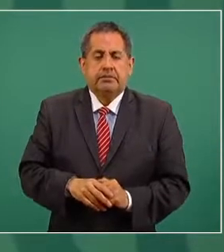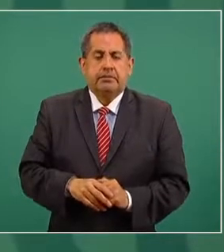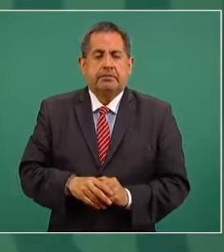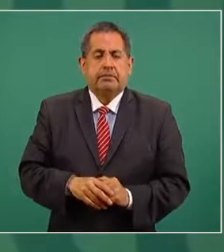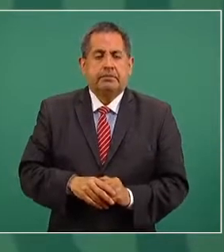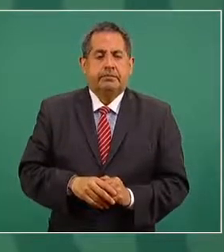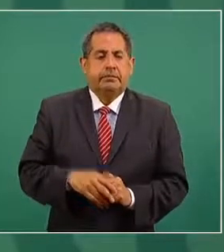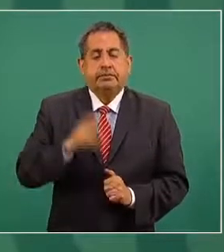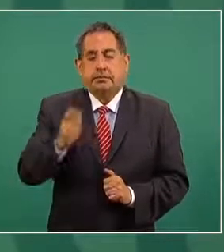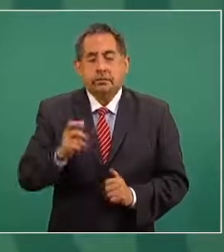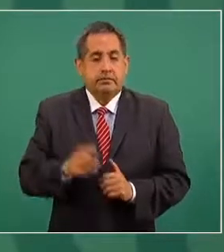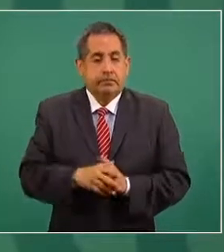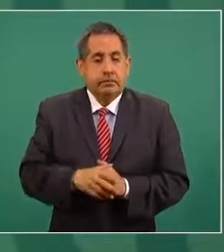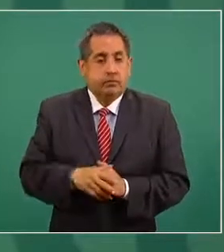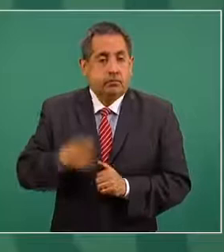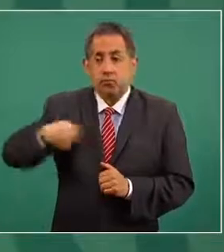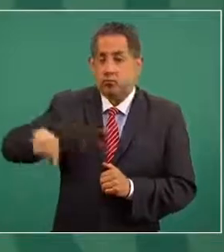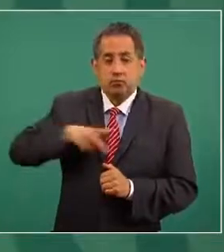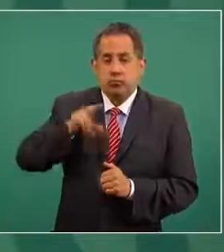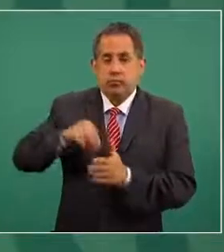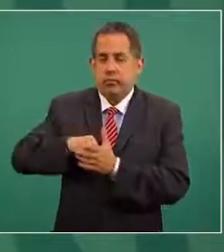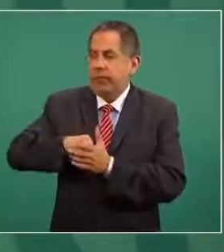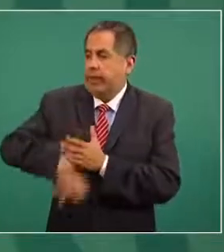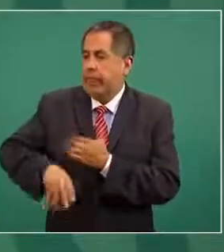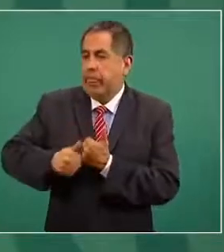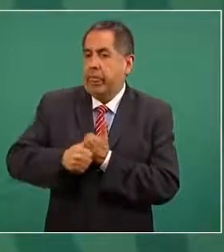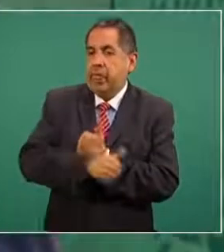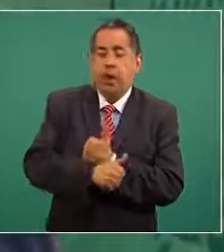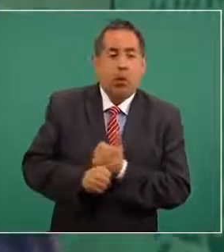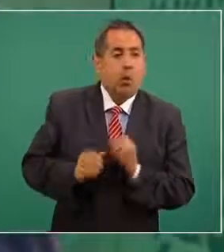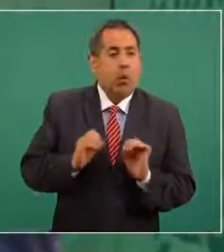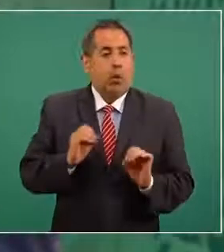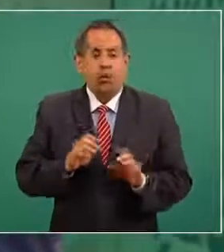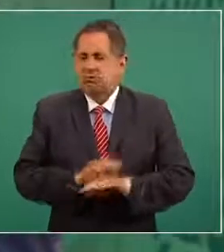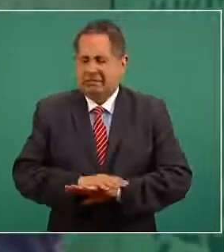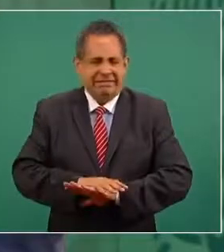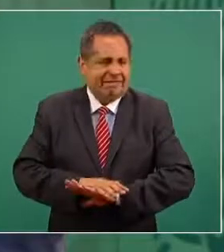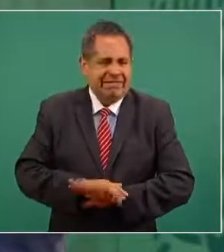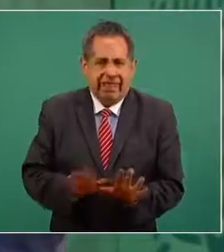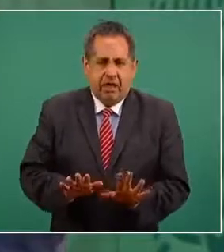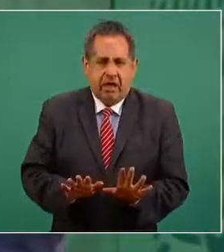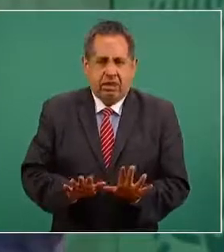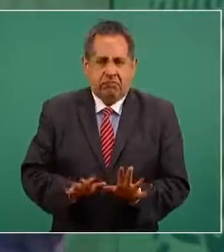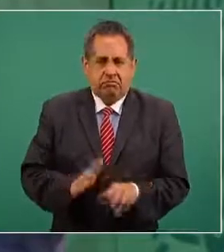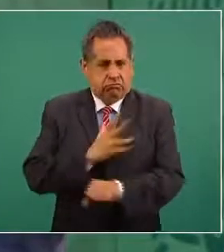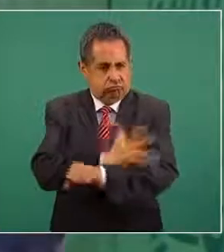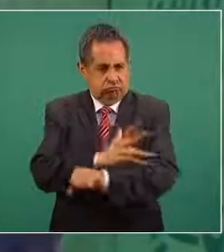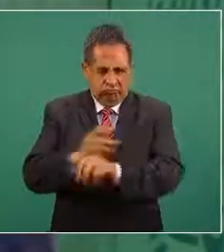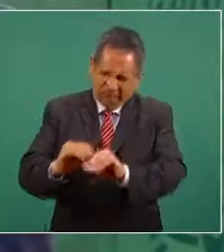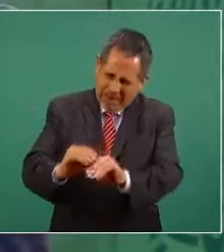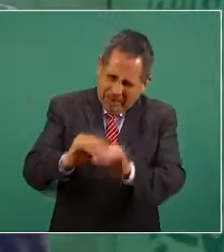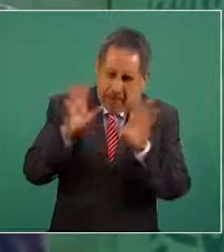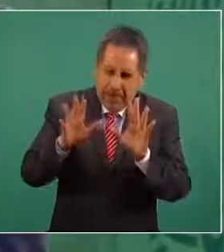y a no ocultar nada y entre más transparencia mejor